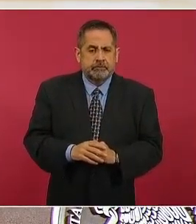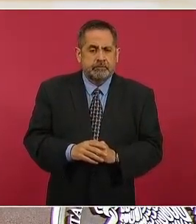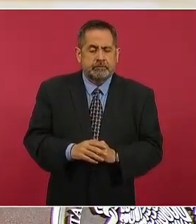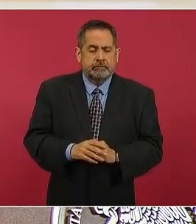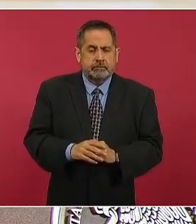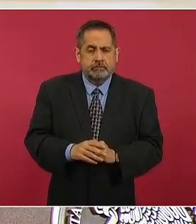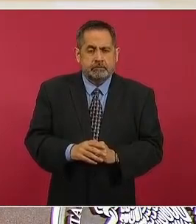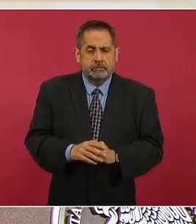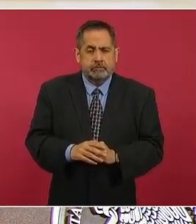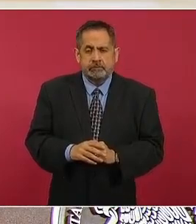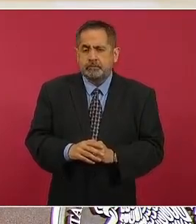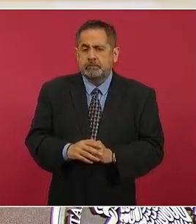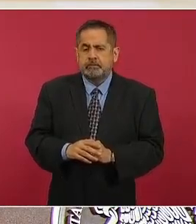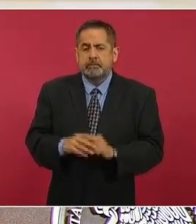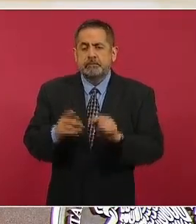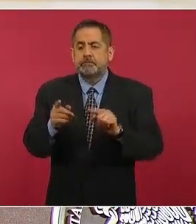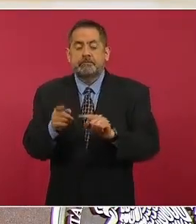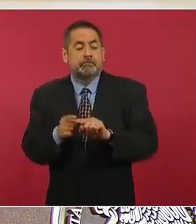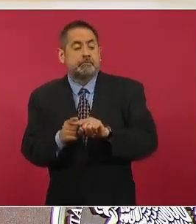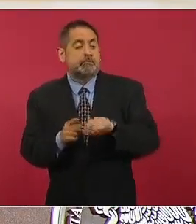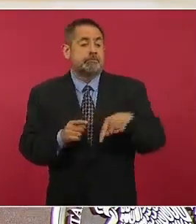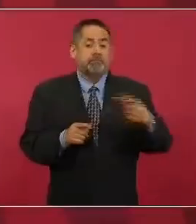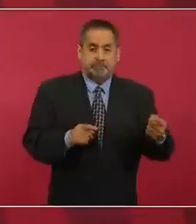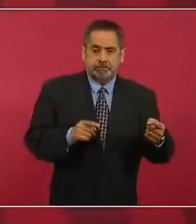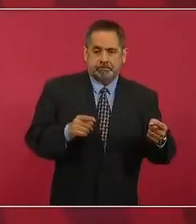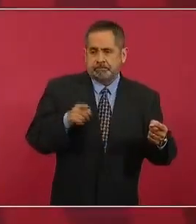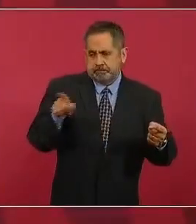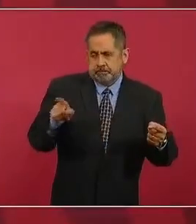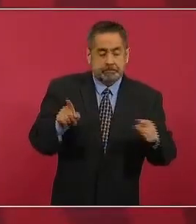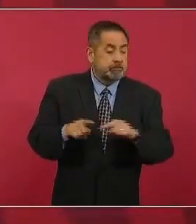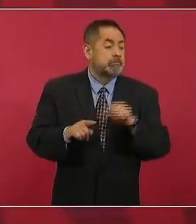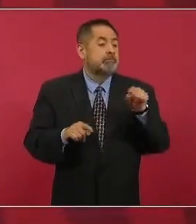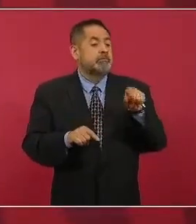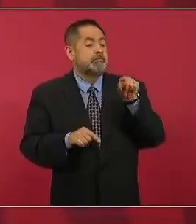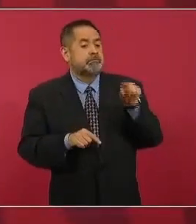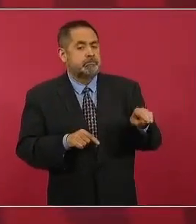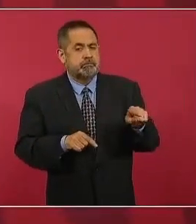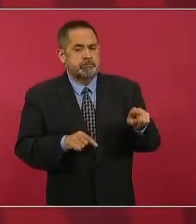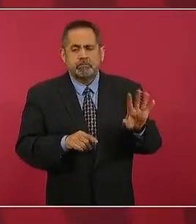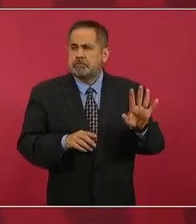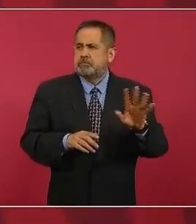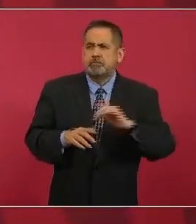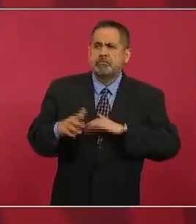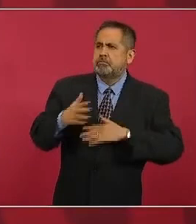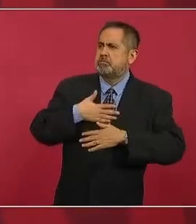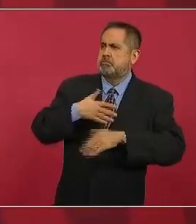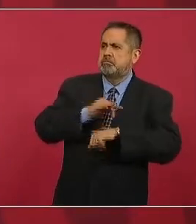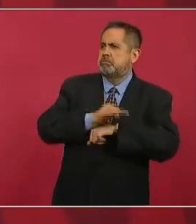la otra parte está defendiendo